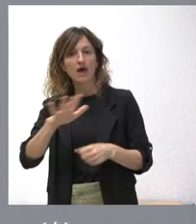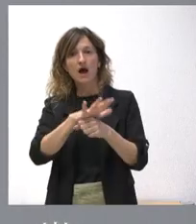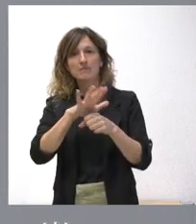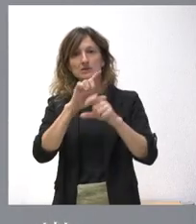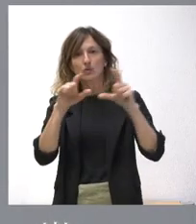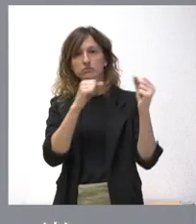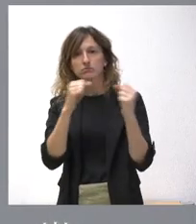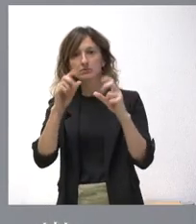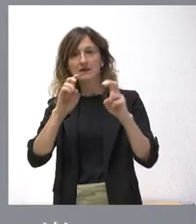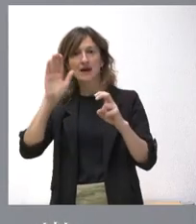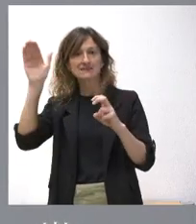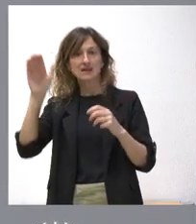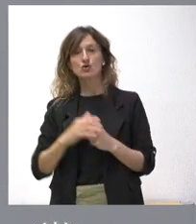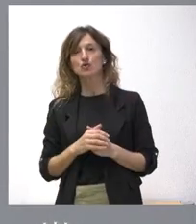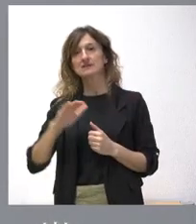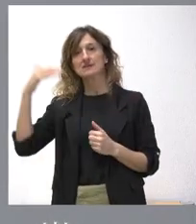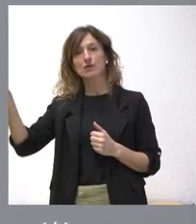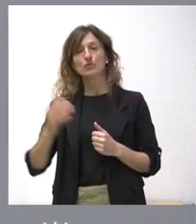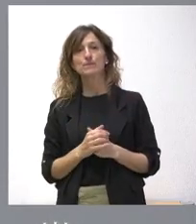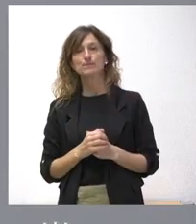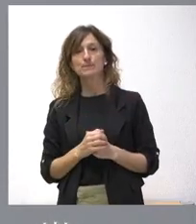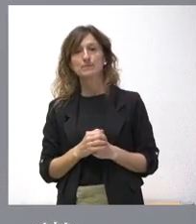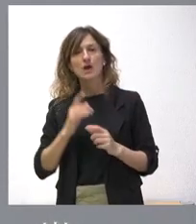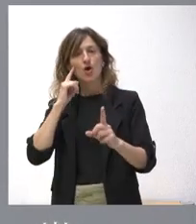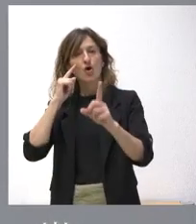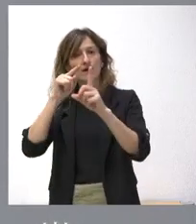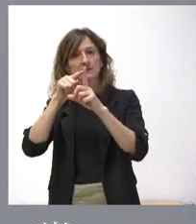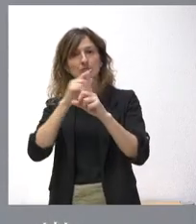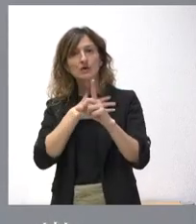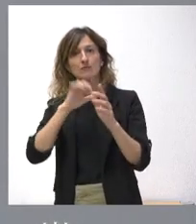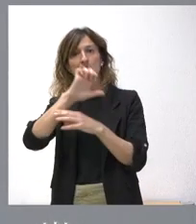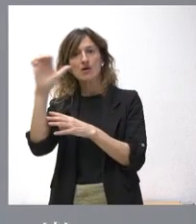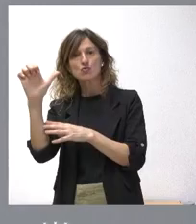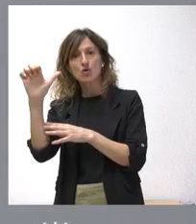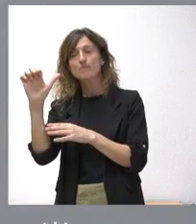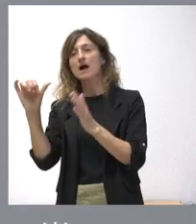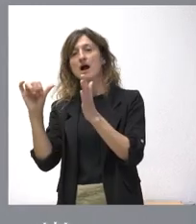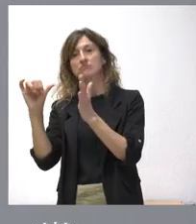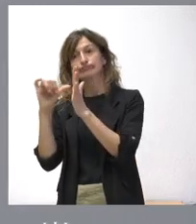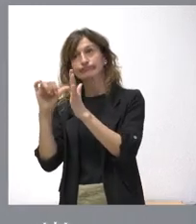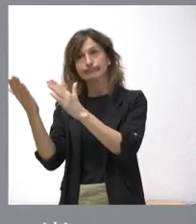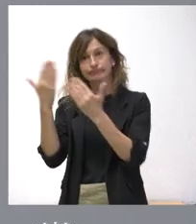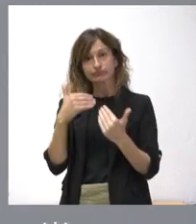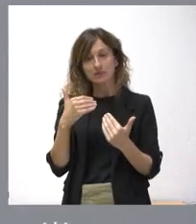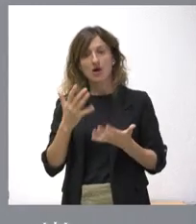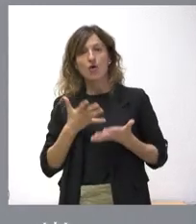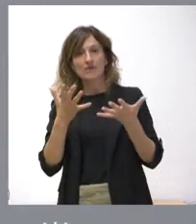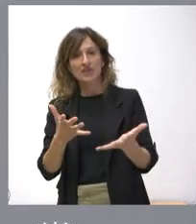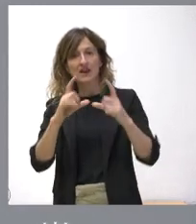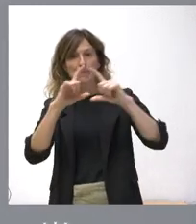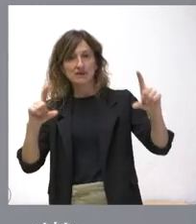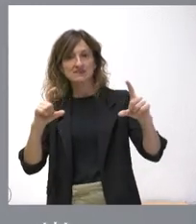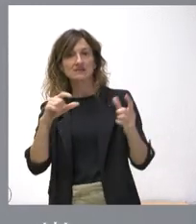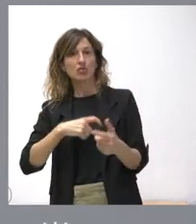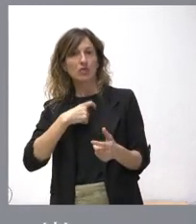en materia de acción exterior y se marca como objetivo acercar Europa y las oportunidades que ofrece a los ciudadanos y empresas de Castilla y